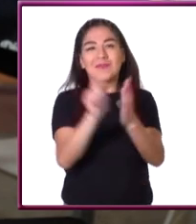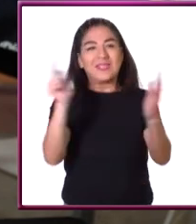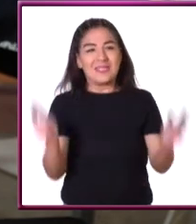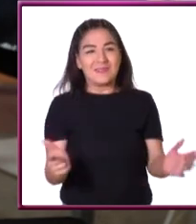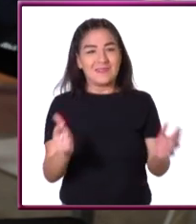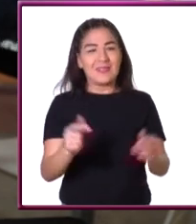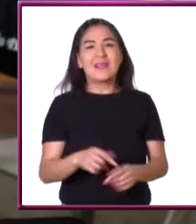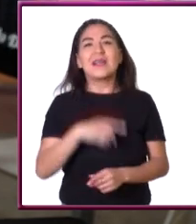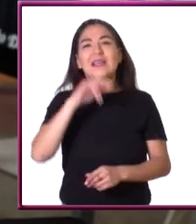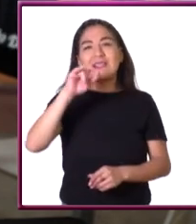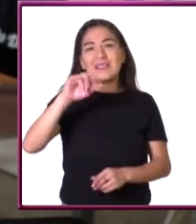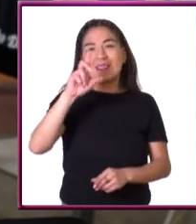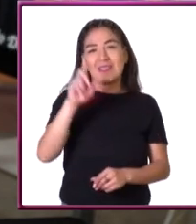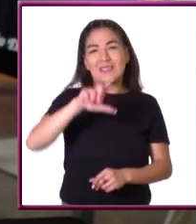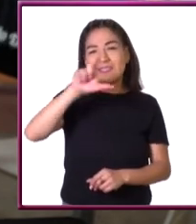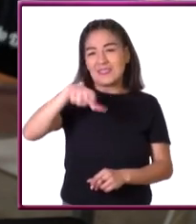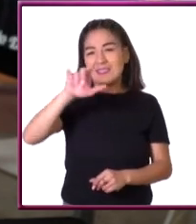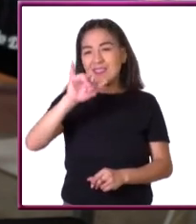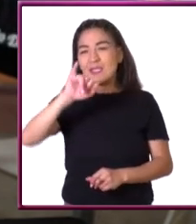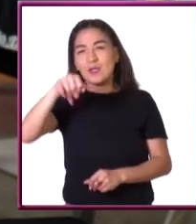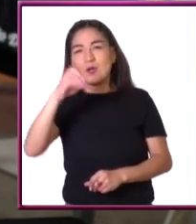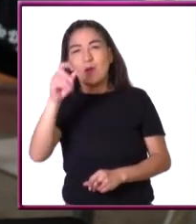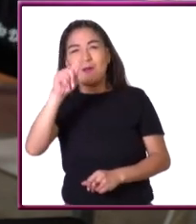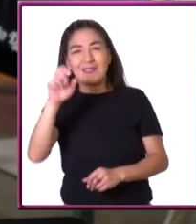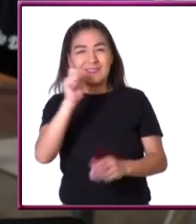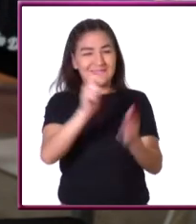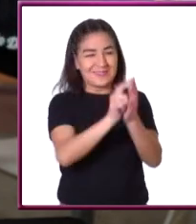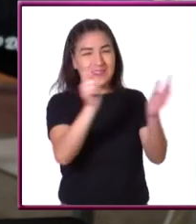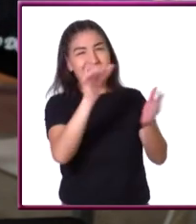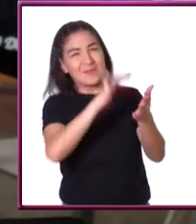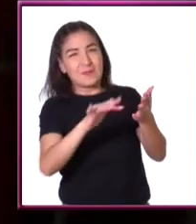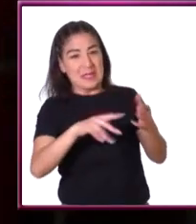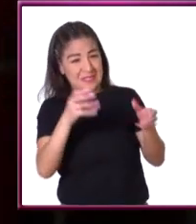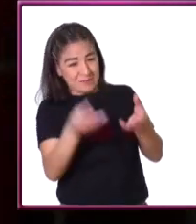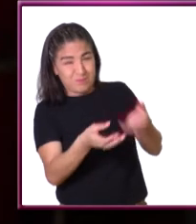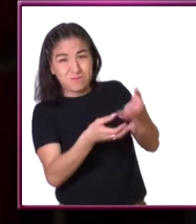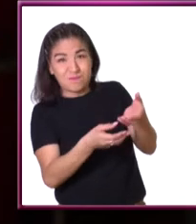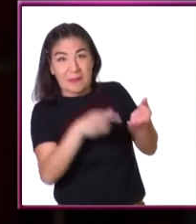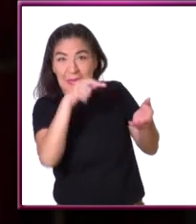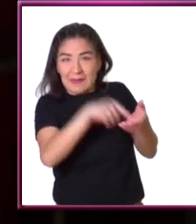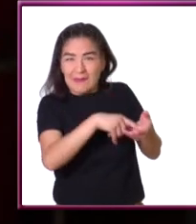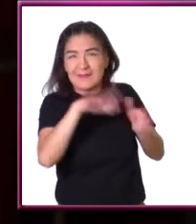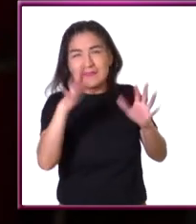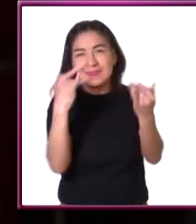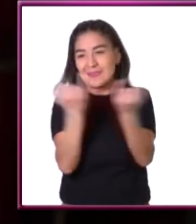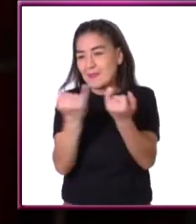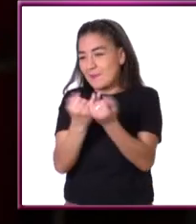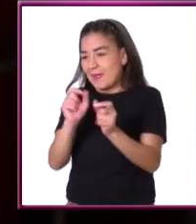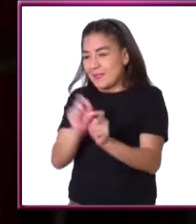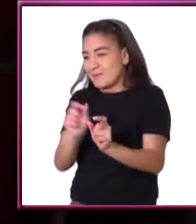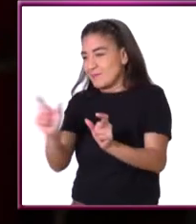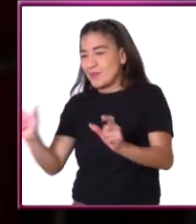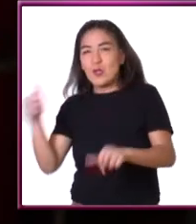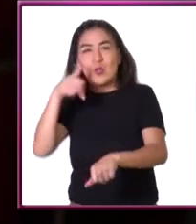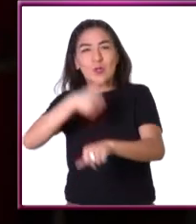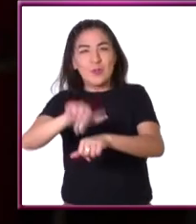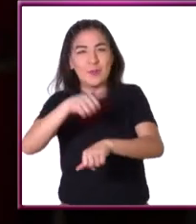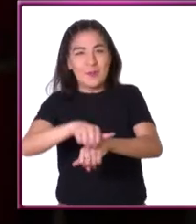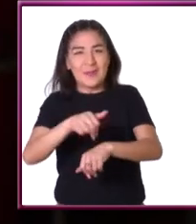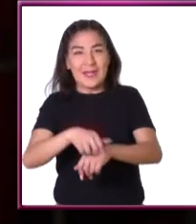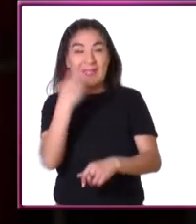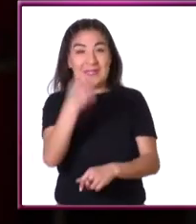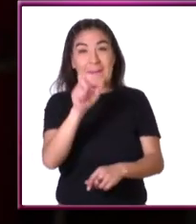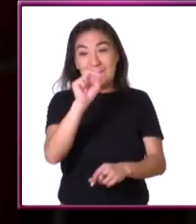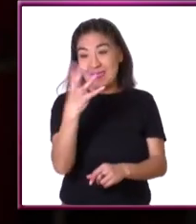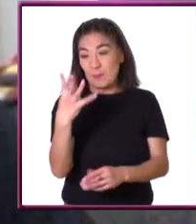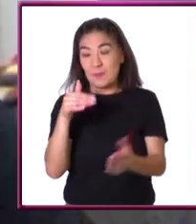Quijote de la Mancha. Es un libro enorme. La mitad de ellos si cambiábamos las letras por los dígitos ese es el tamaño de ese número.